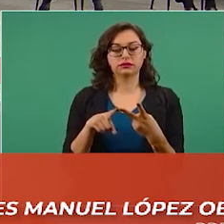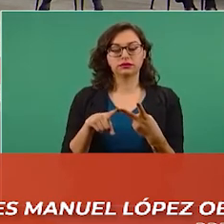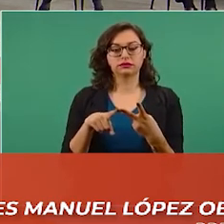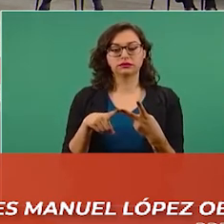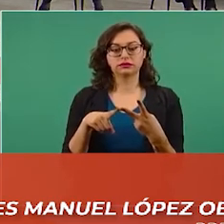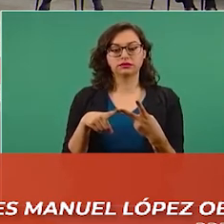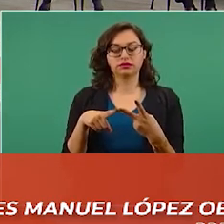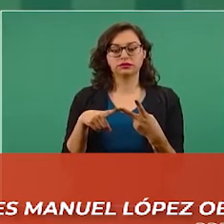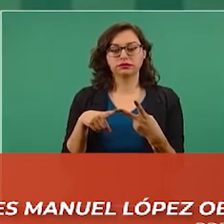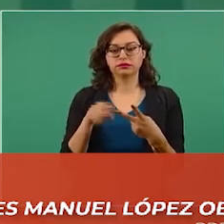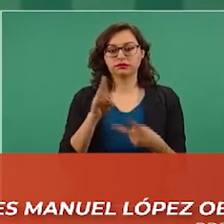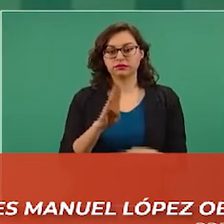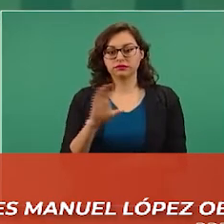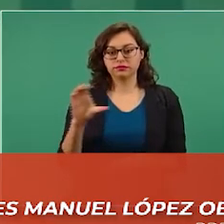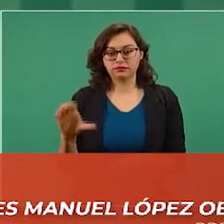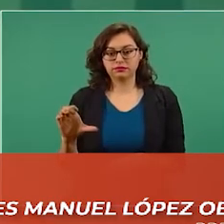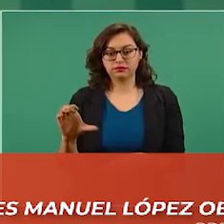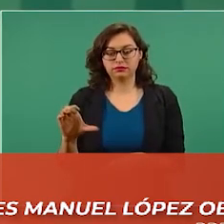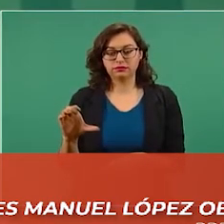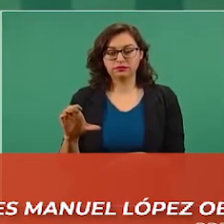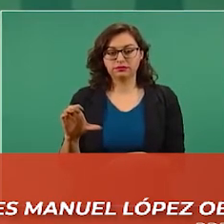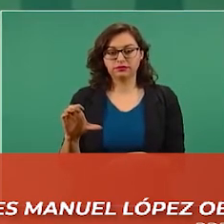Baja California,